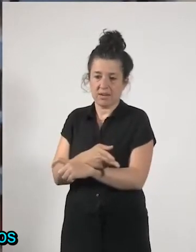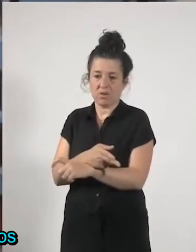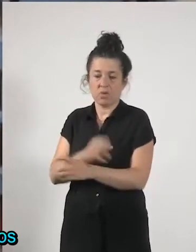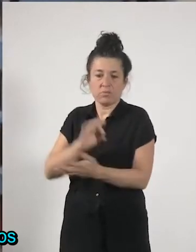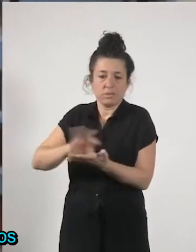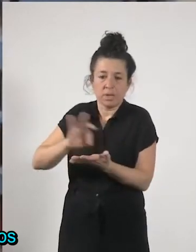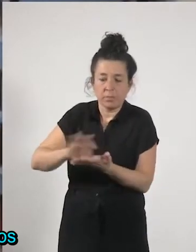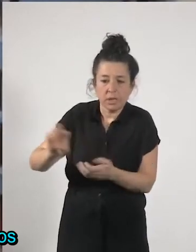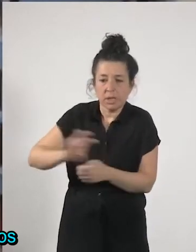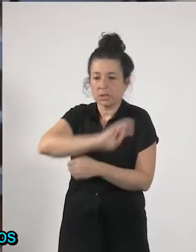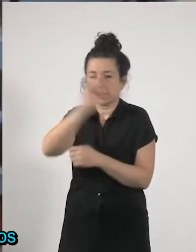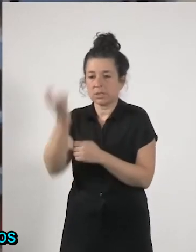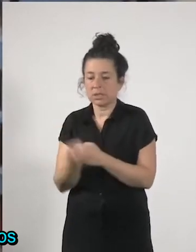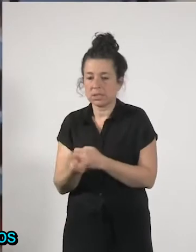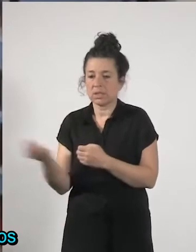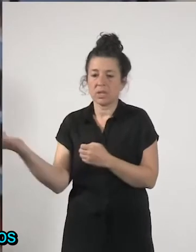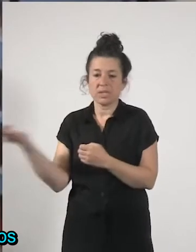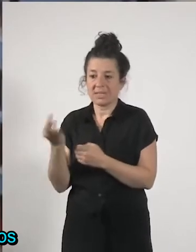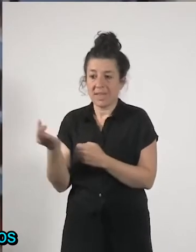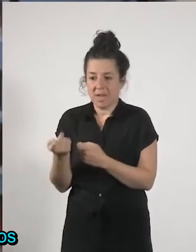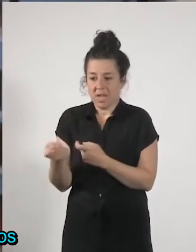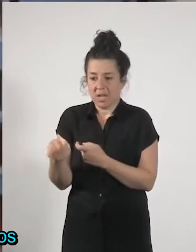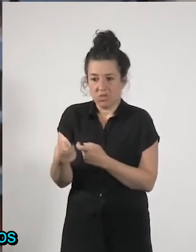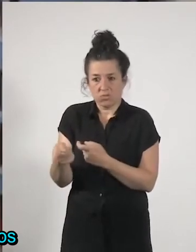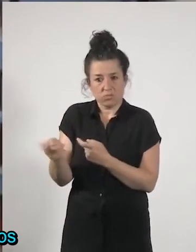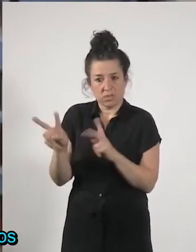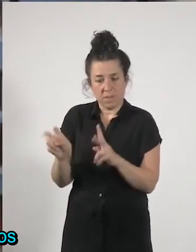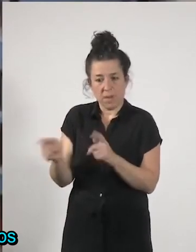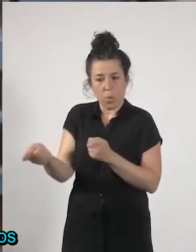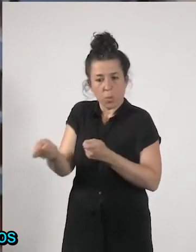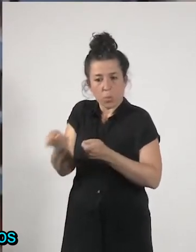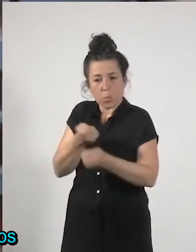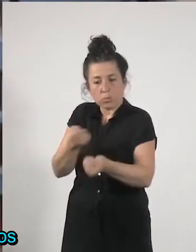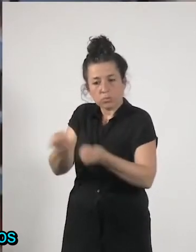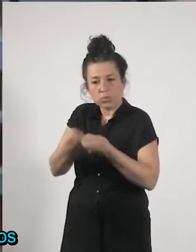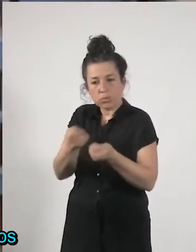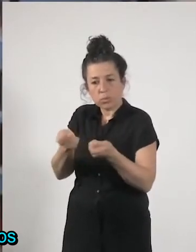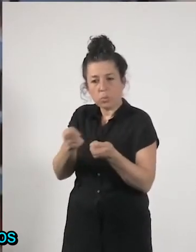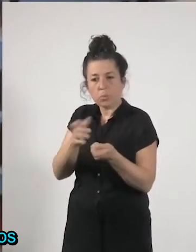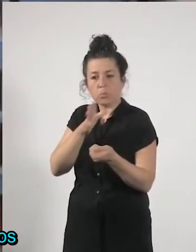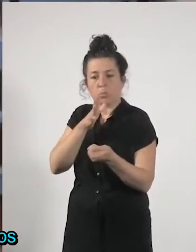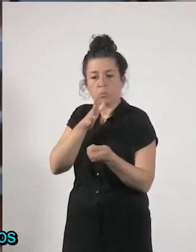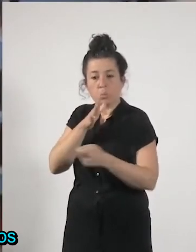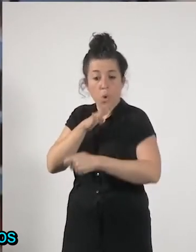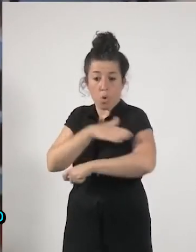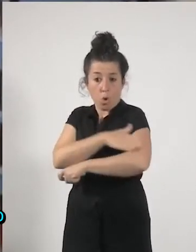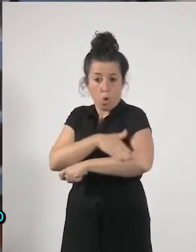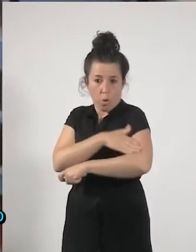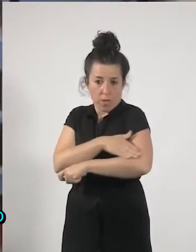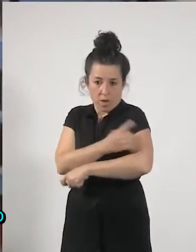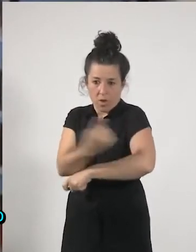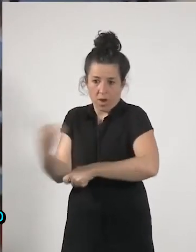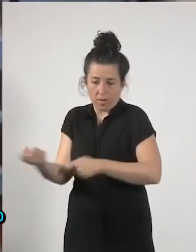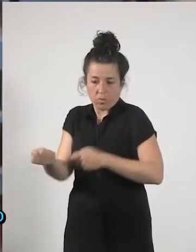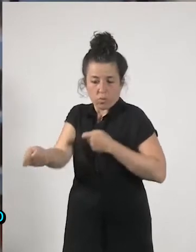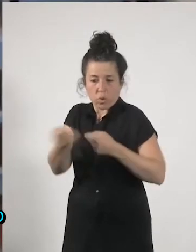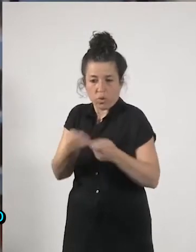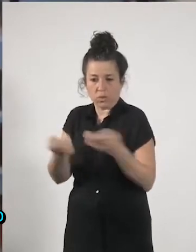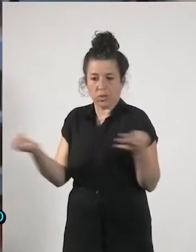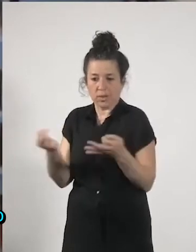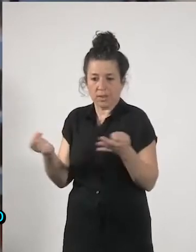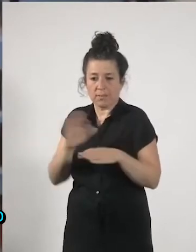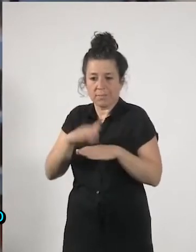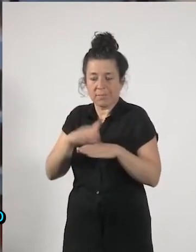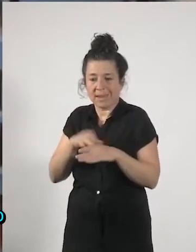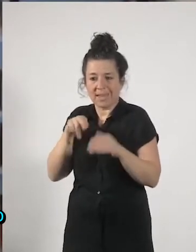y debería ser controlado pues de alguna manera por los gobiernos ¿no? para que lleguen a todo